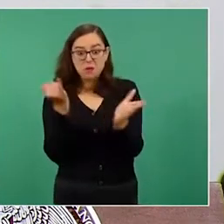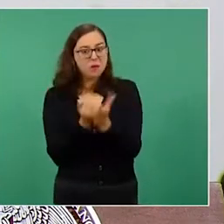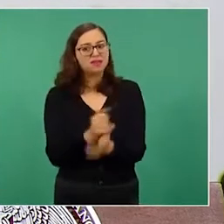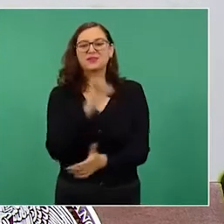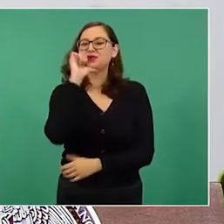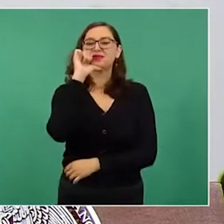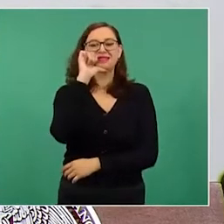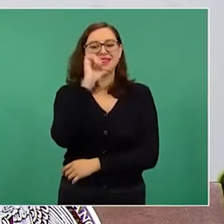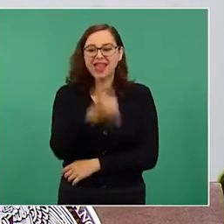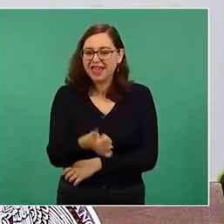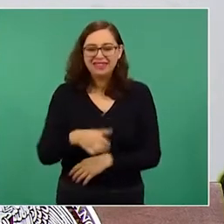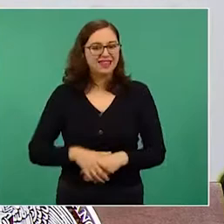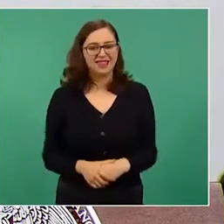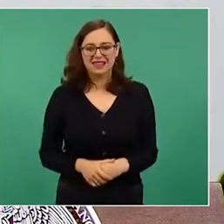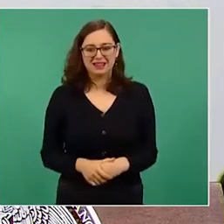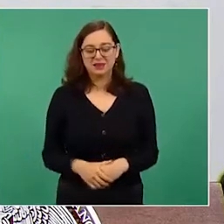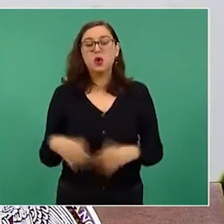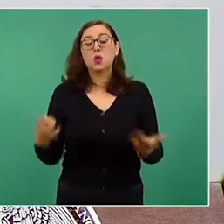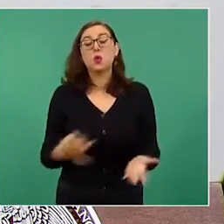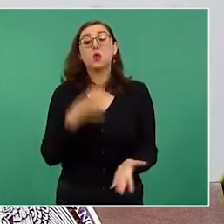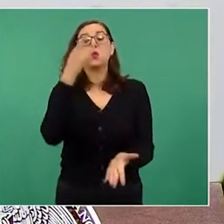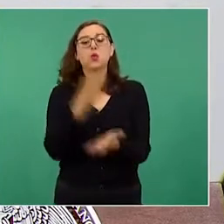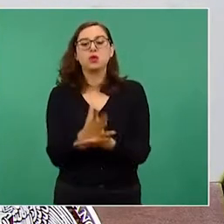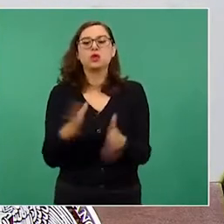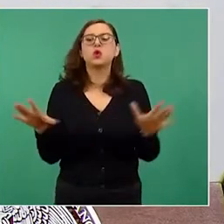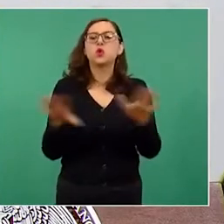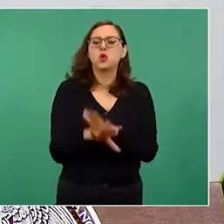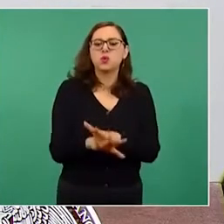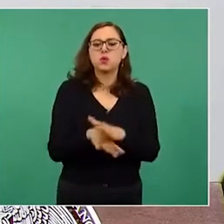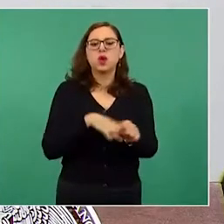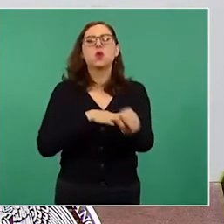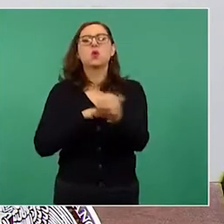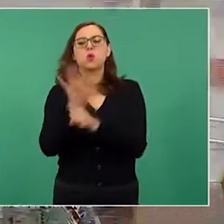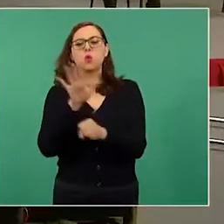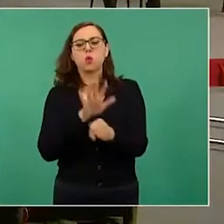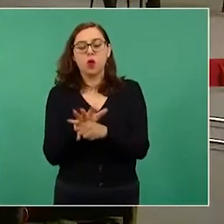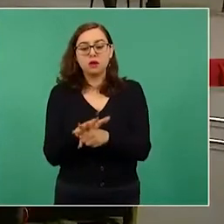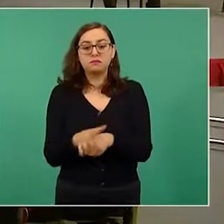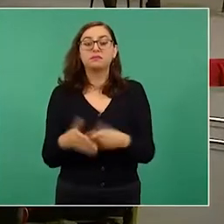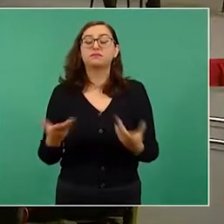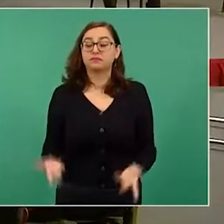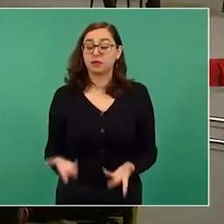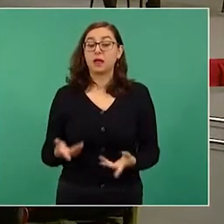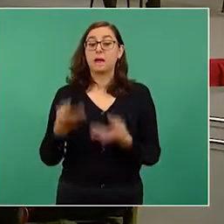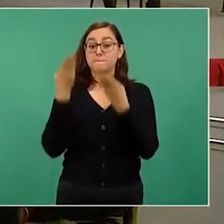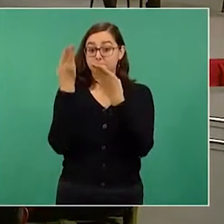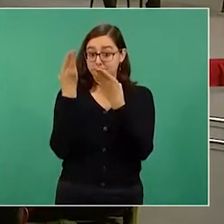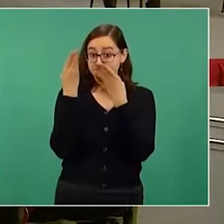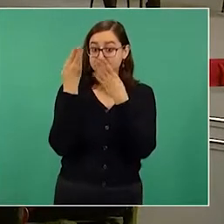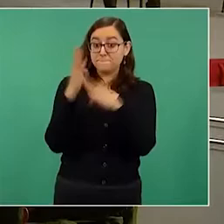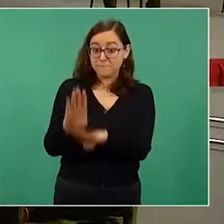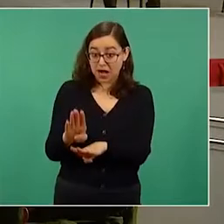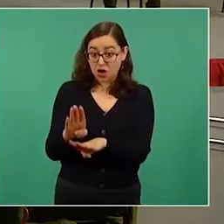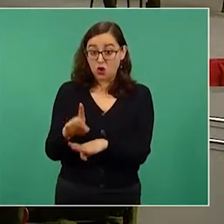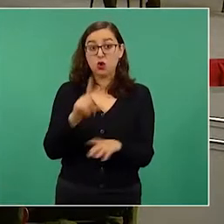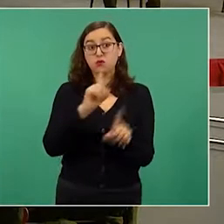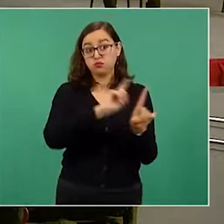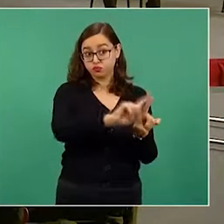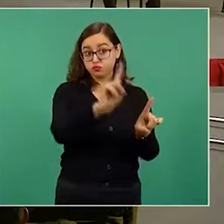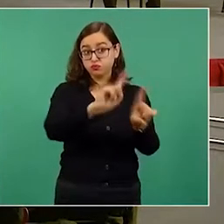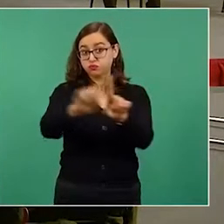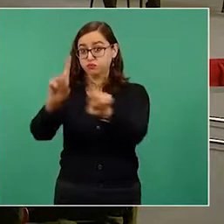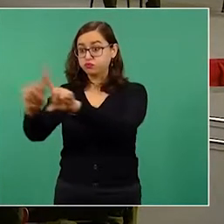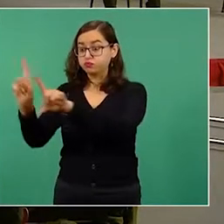es una disposición según la cual ahora los bancos informarán al SAT antes del 17 de cada mes de los